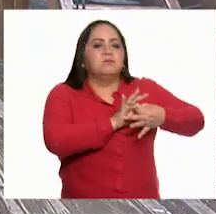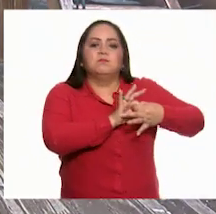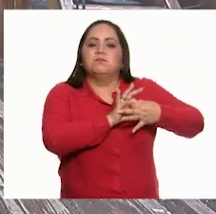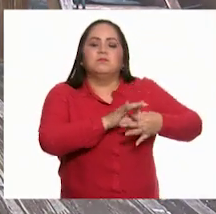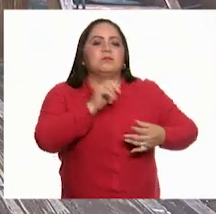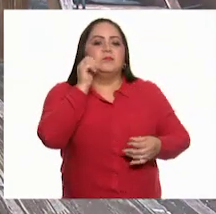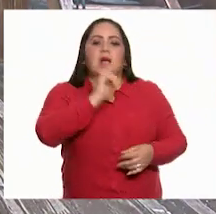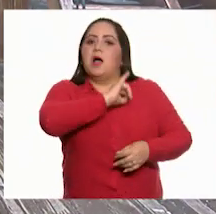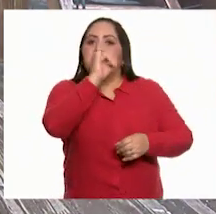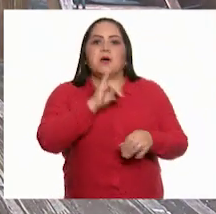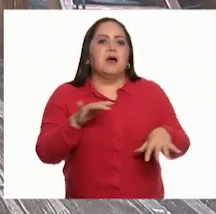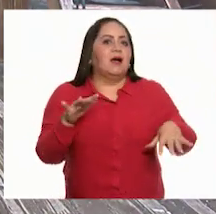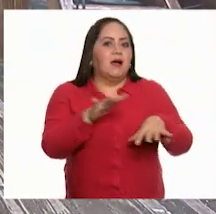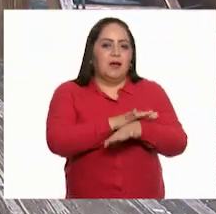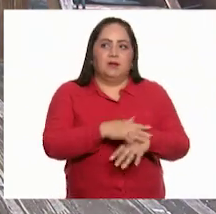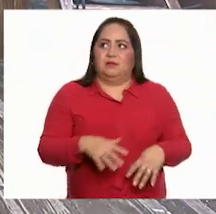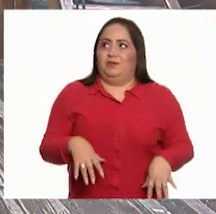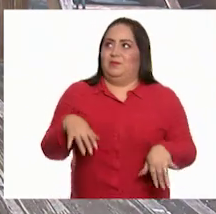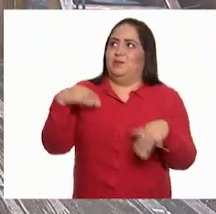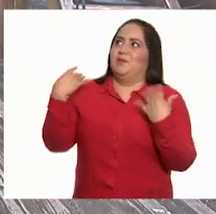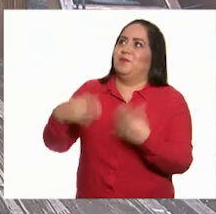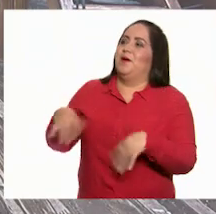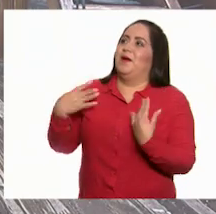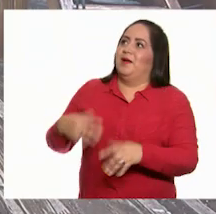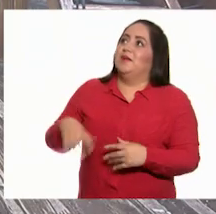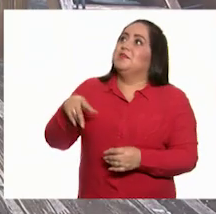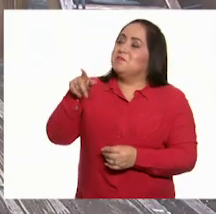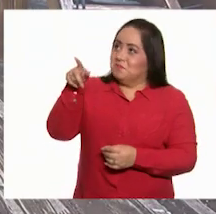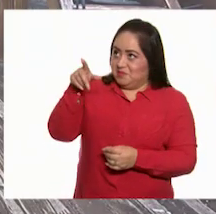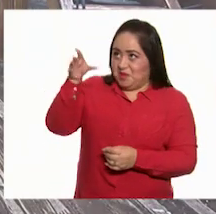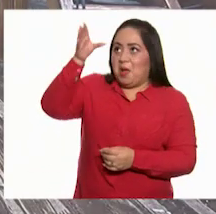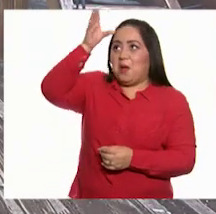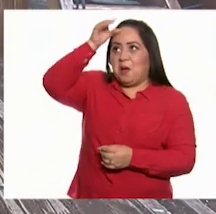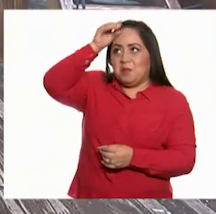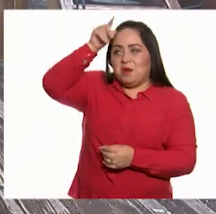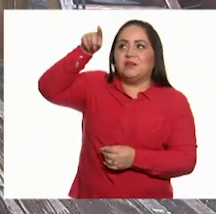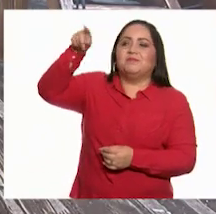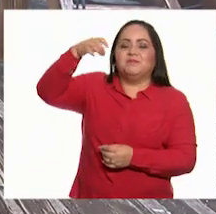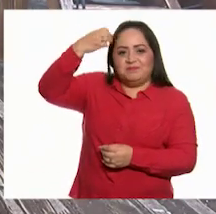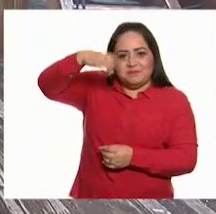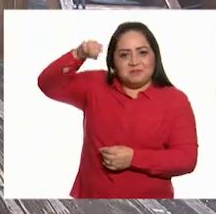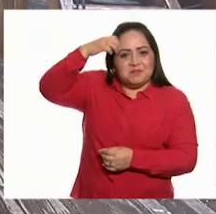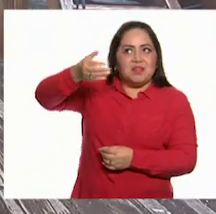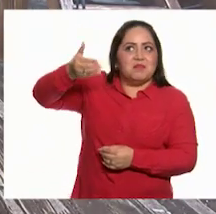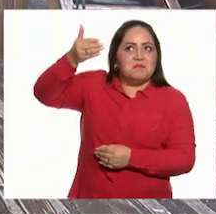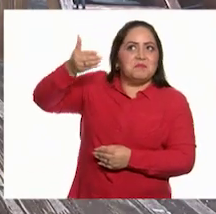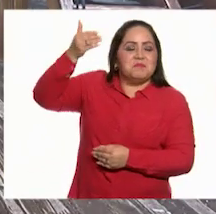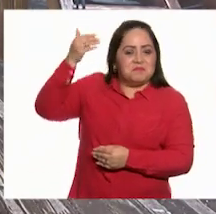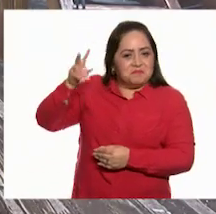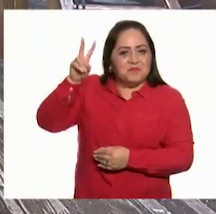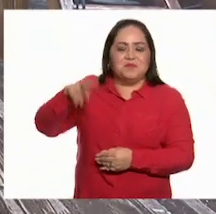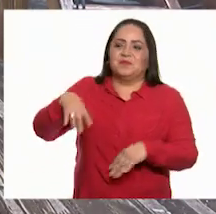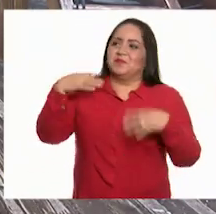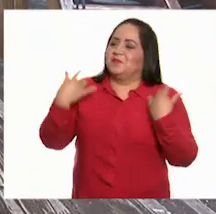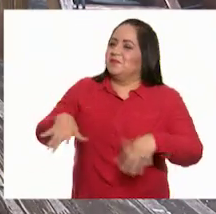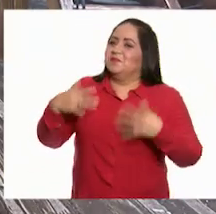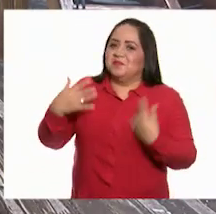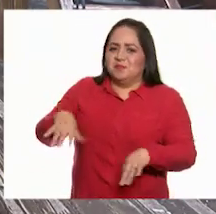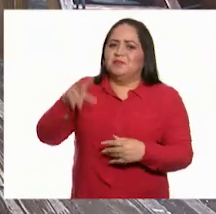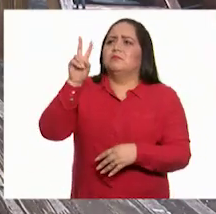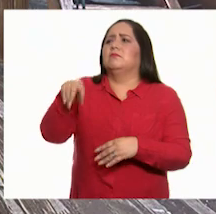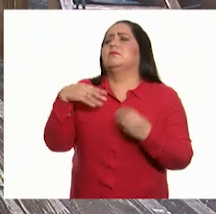no cambian. ¡Guau! ¡Ay! ¡Estás aprendiendo de tus experiencias pasadas! ¡Guau! ¡Ay!